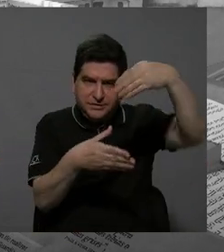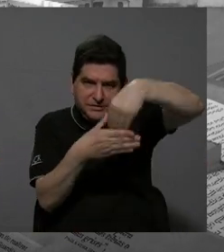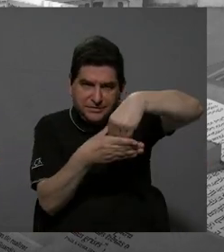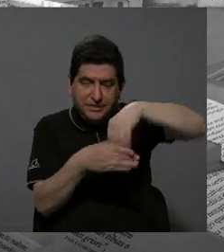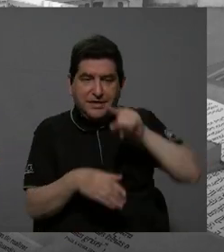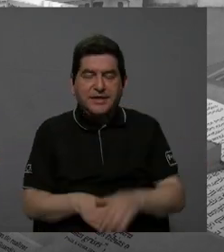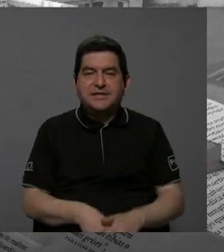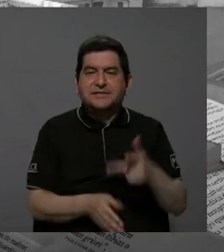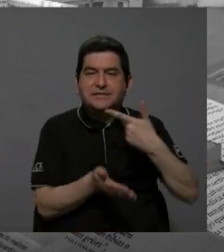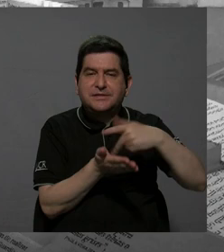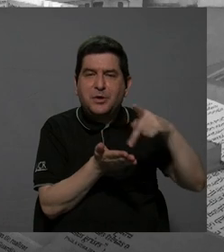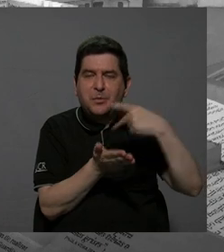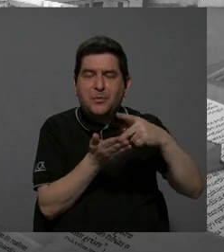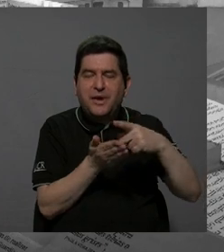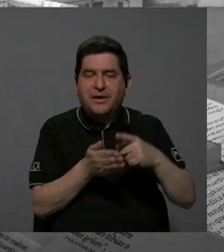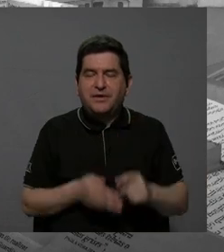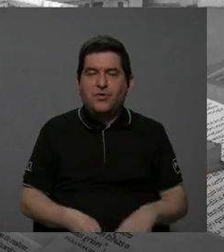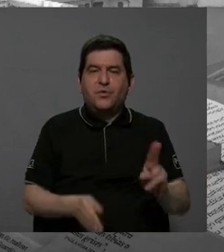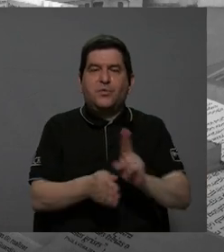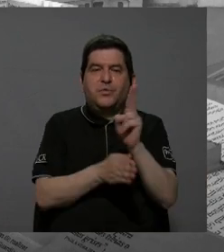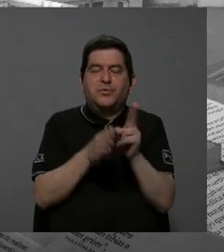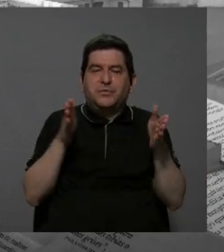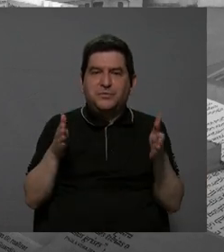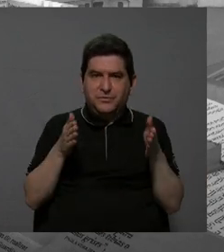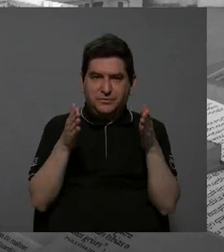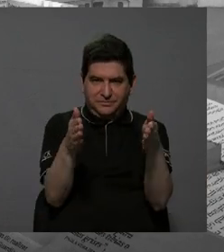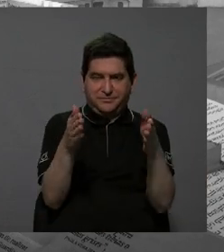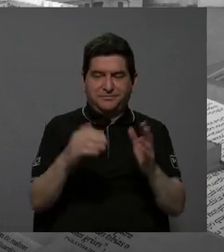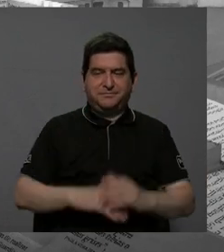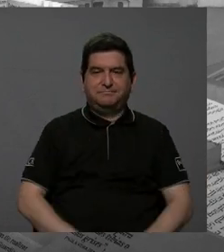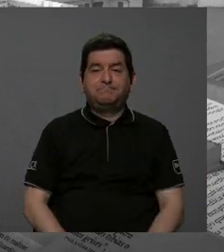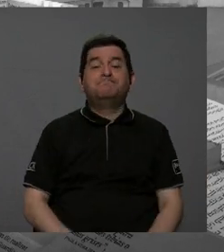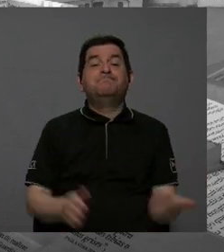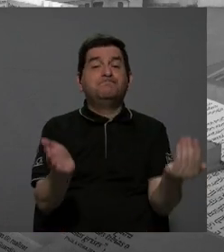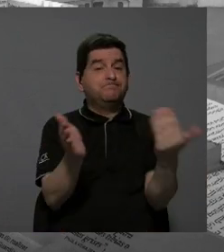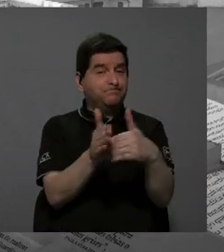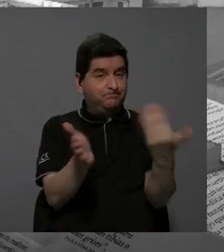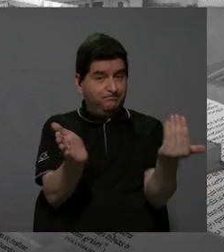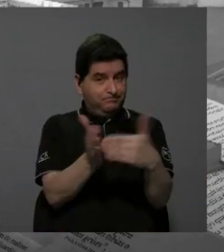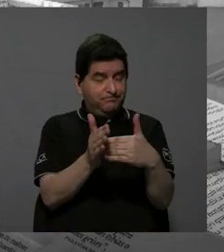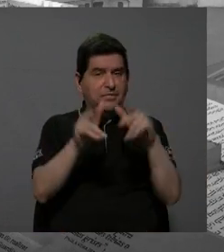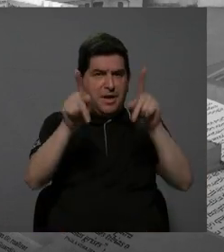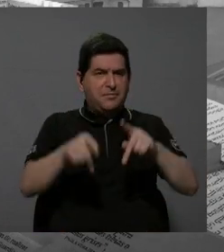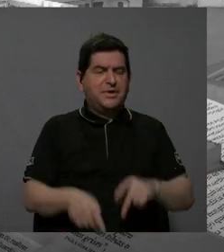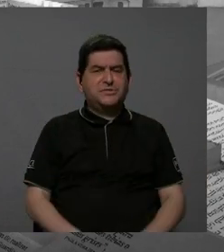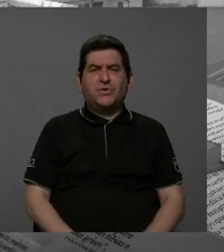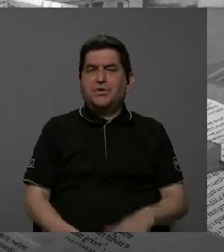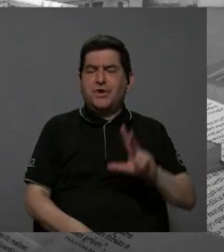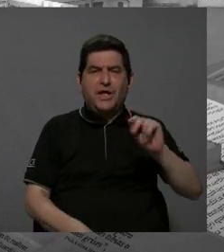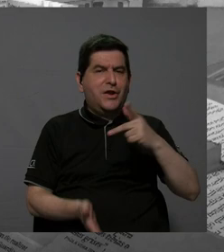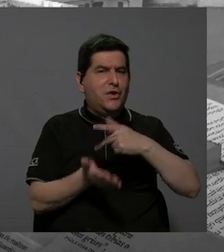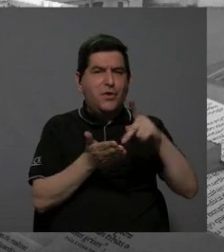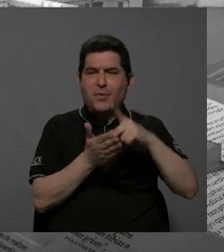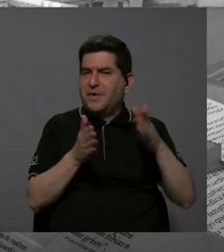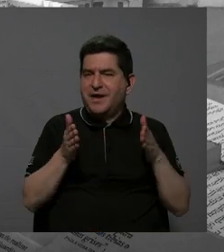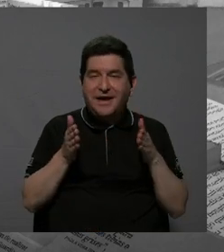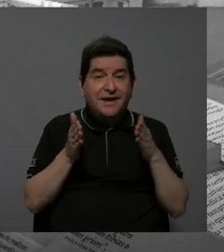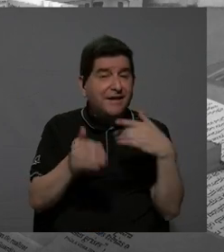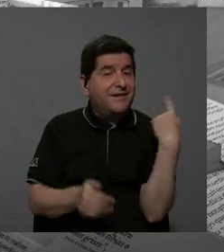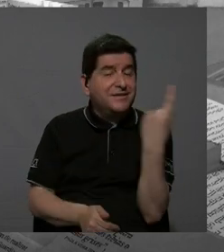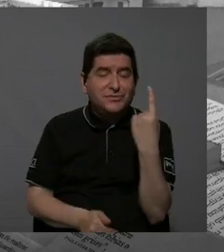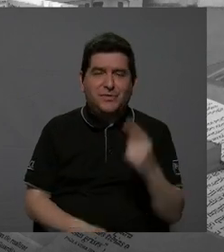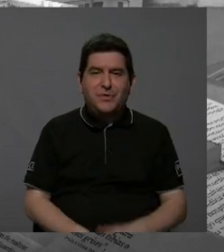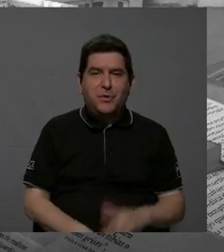en ese peaje que el usuario está pagando. Entonces, de nuevo, el usuario no está pagando por una carretera, está